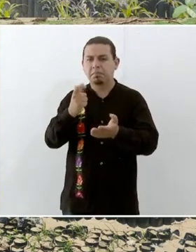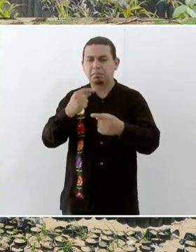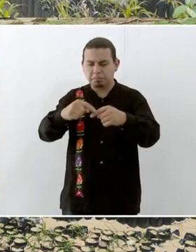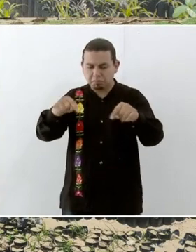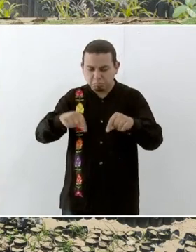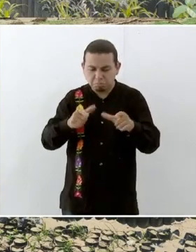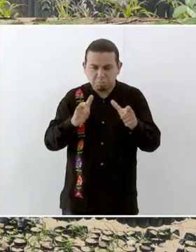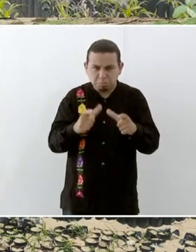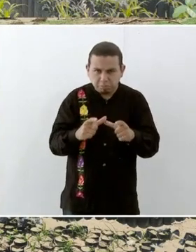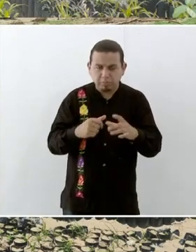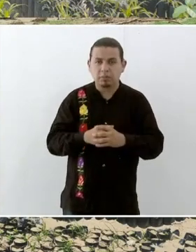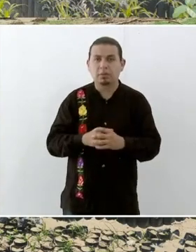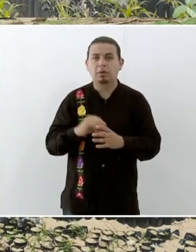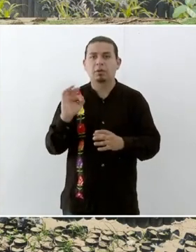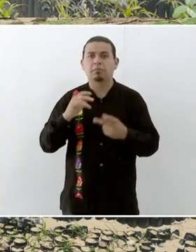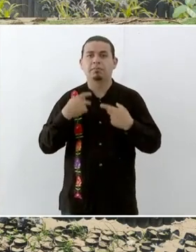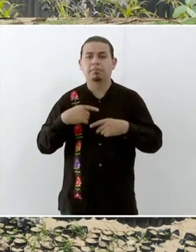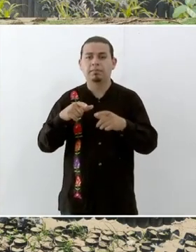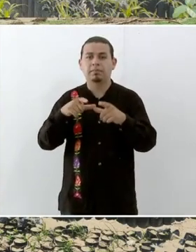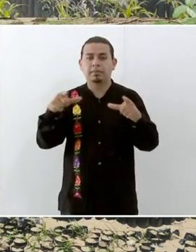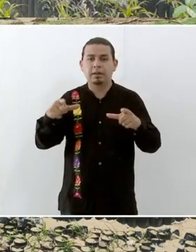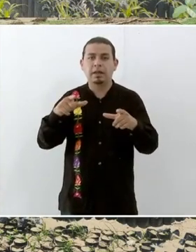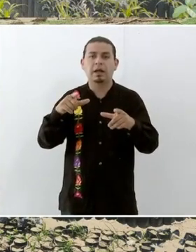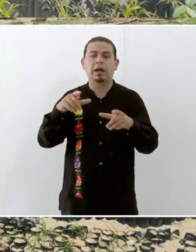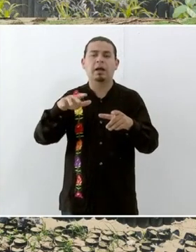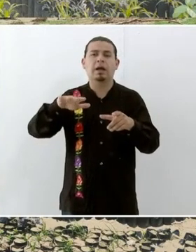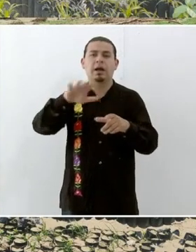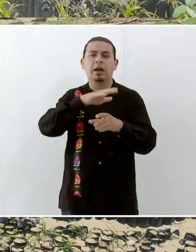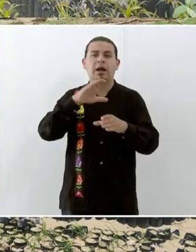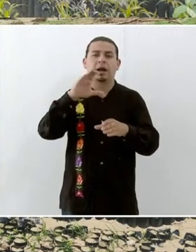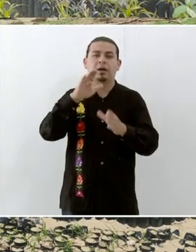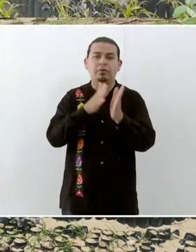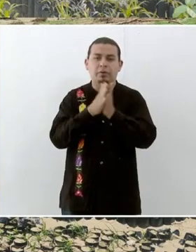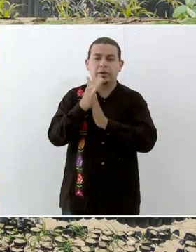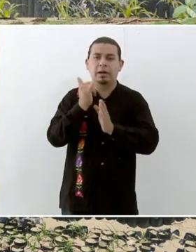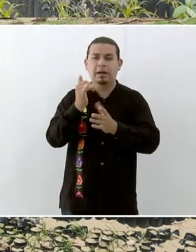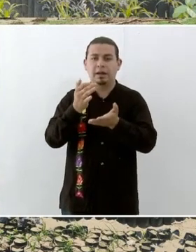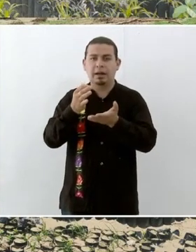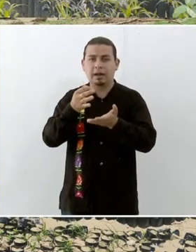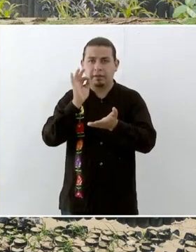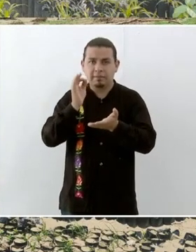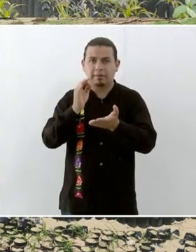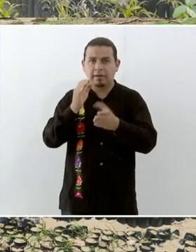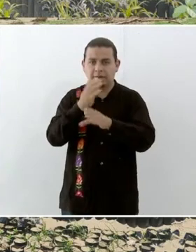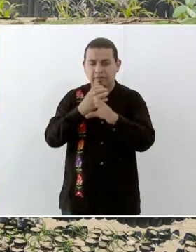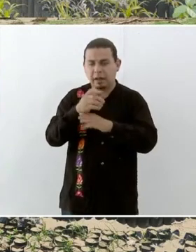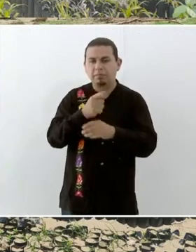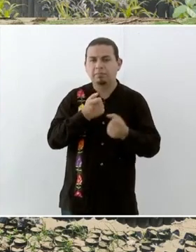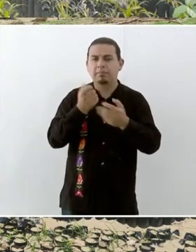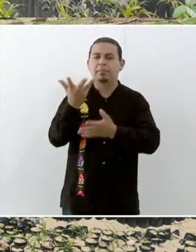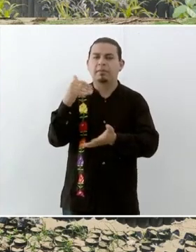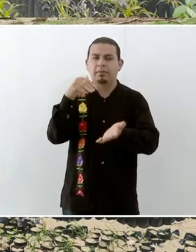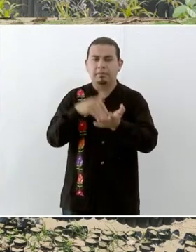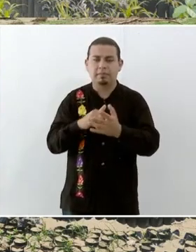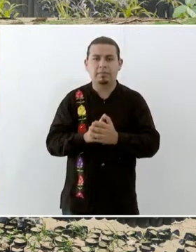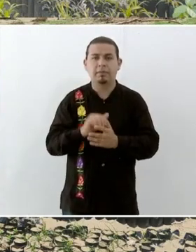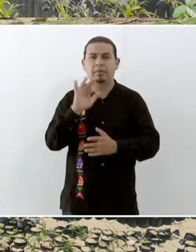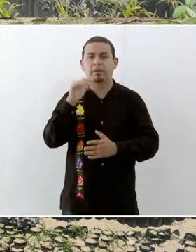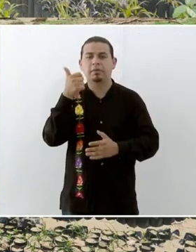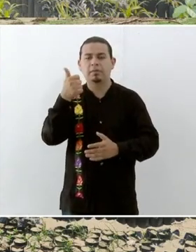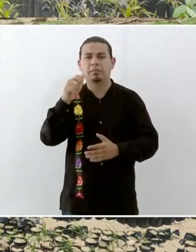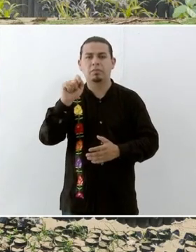Para quienes perdieron cacao y café, se otorgarán 10 mil pesos. La inversión social, serán 56